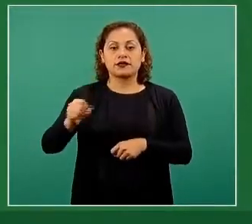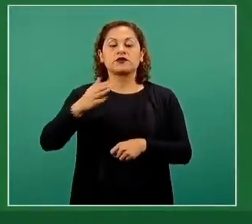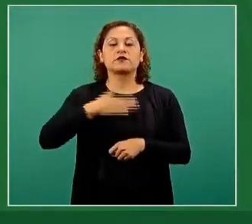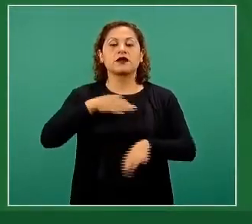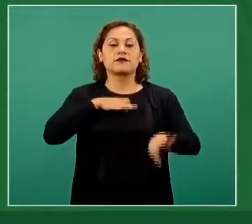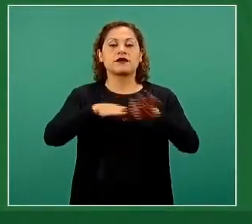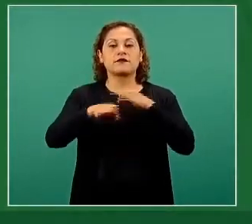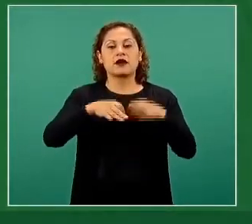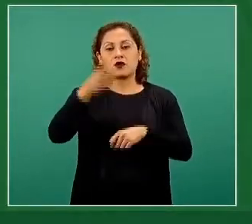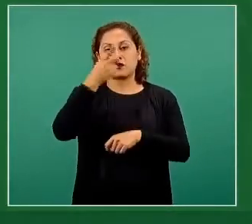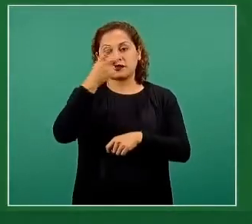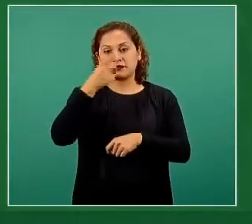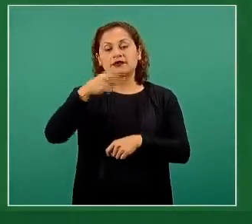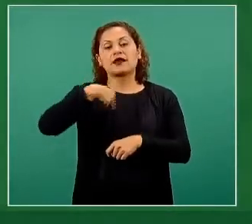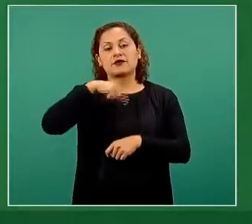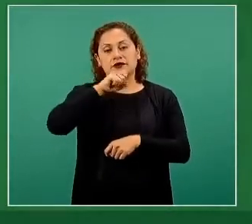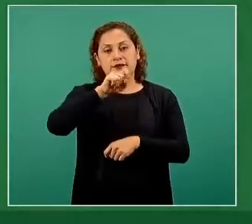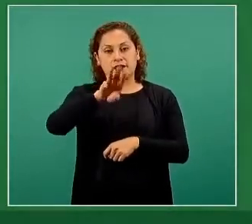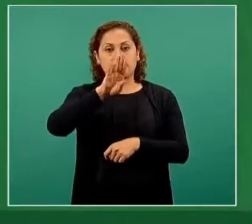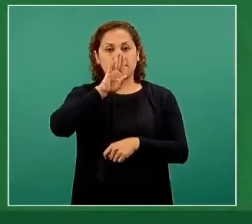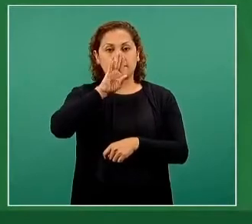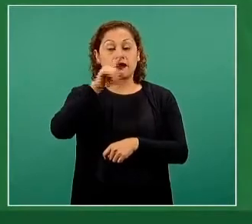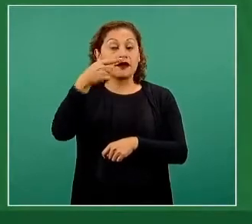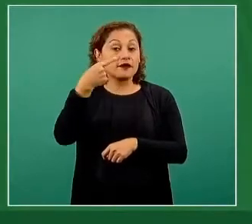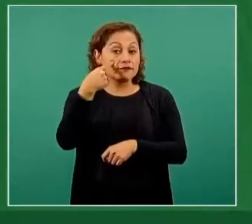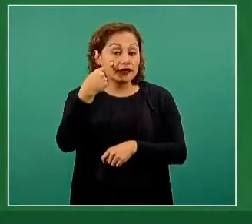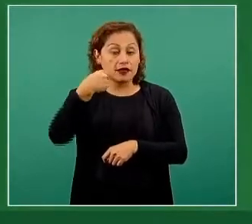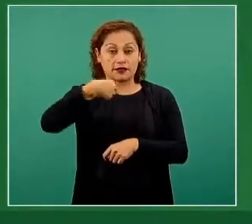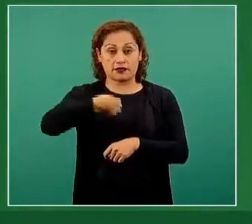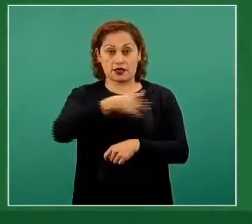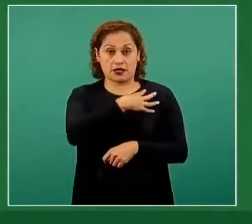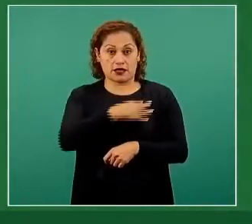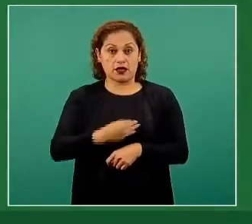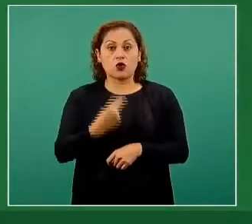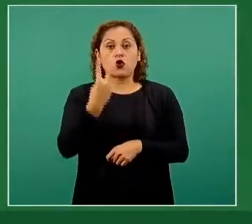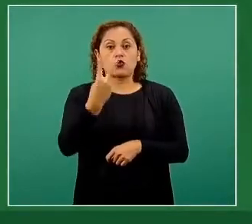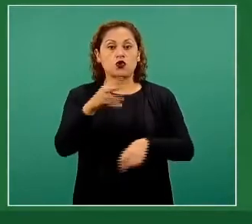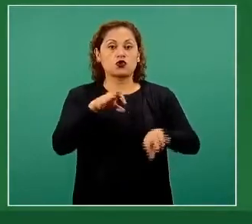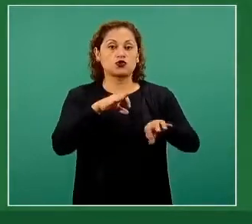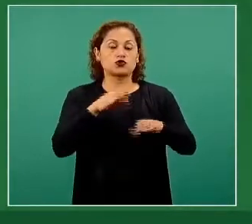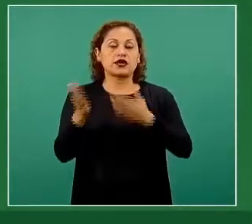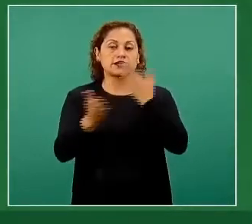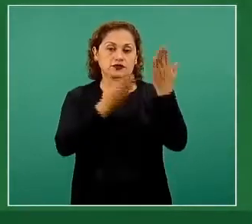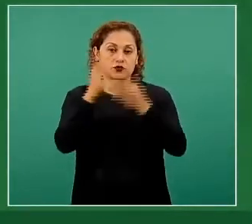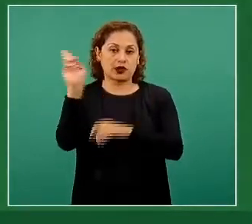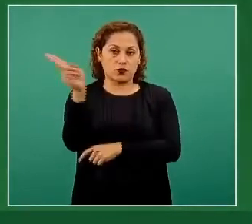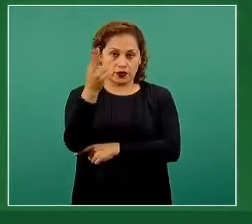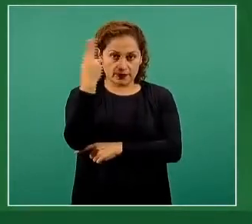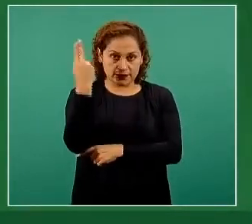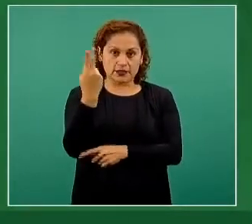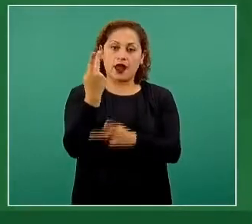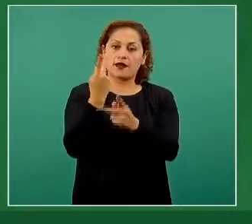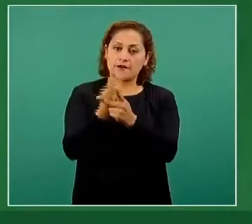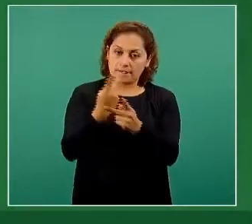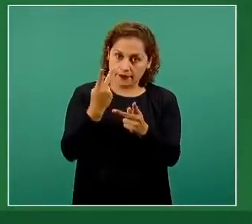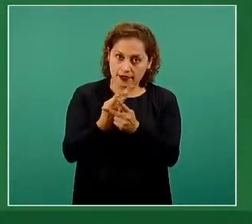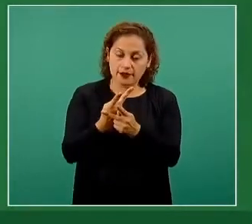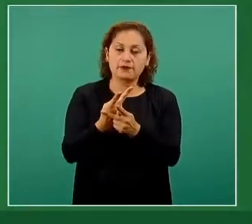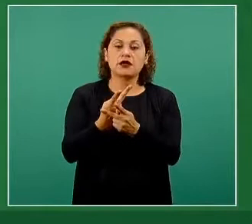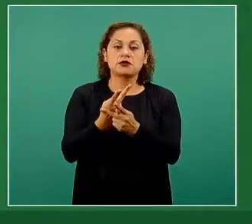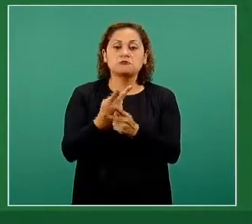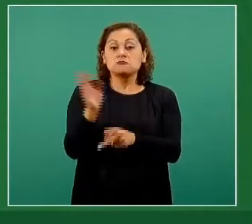Mi pregunta es la siguiente. Yo tengo dos hijos que están en universidad y preparatoria y probablemente